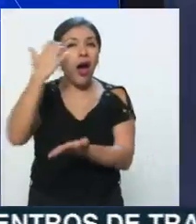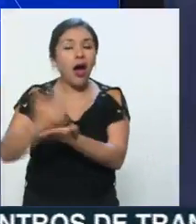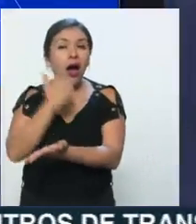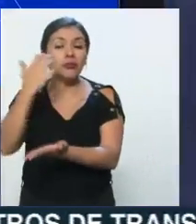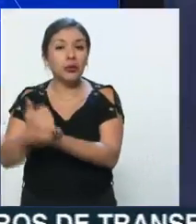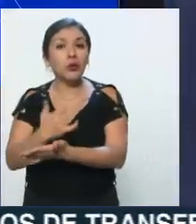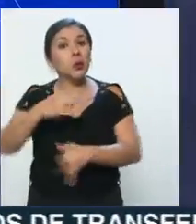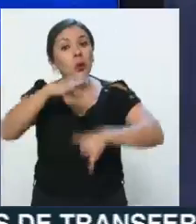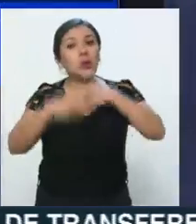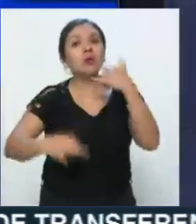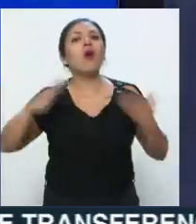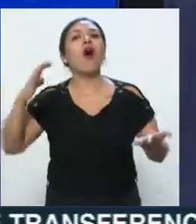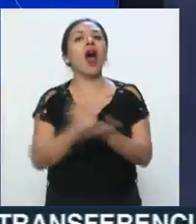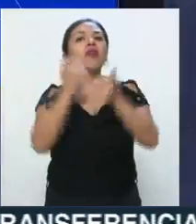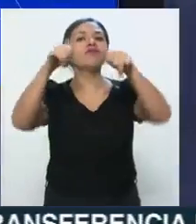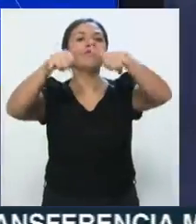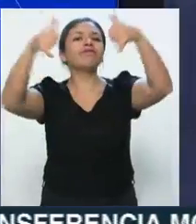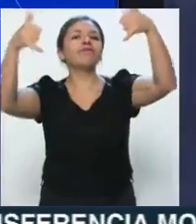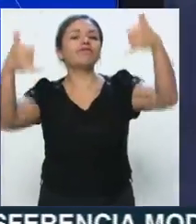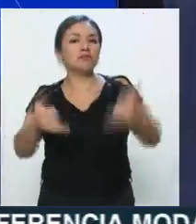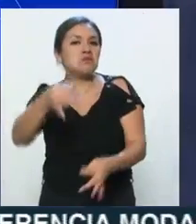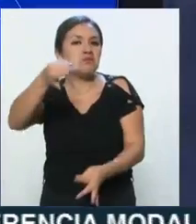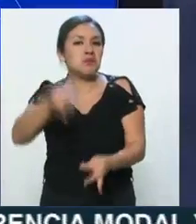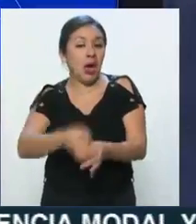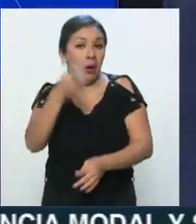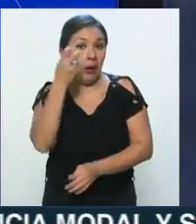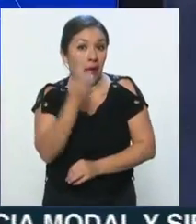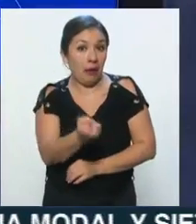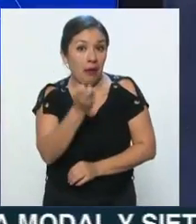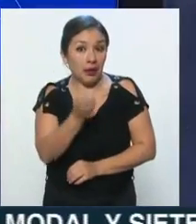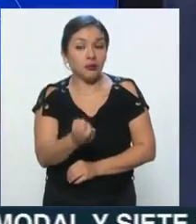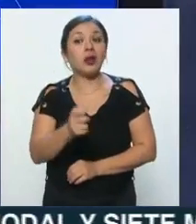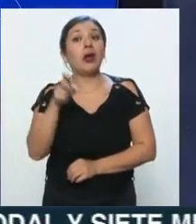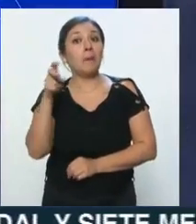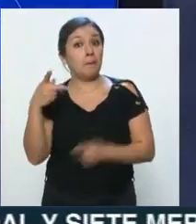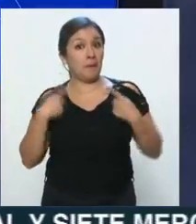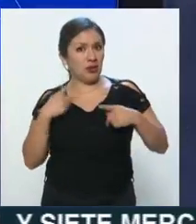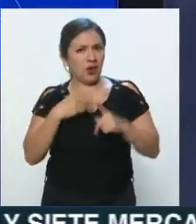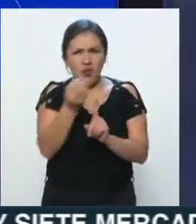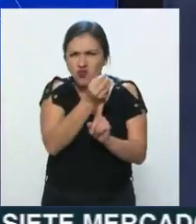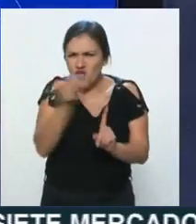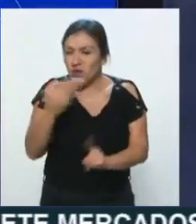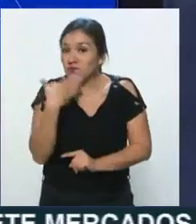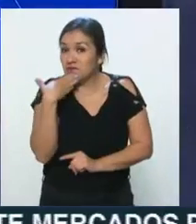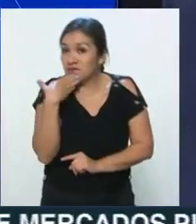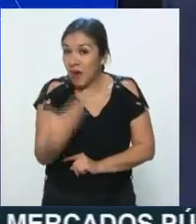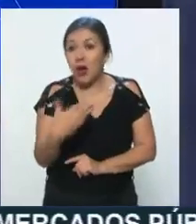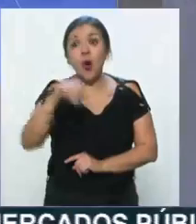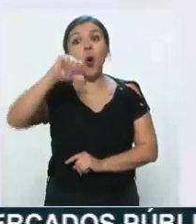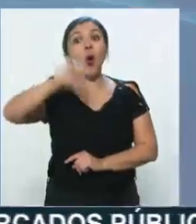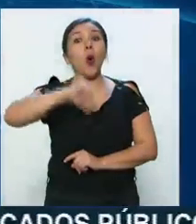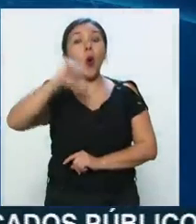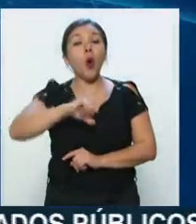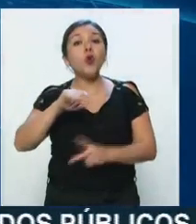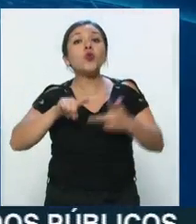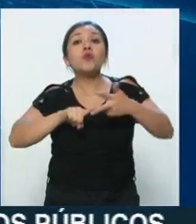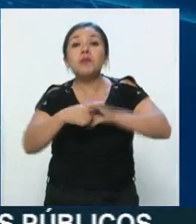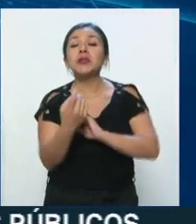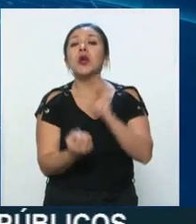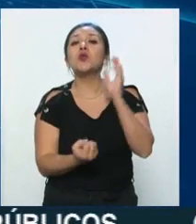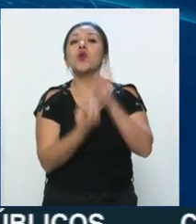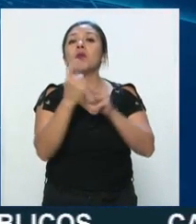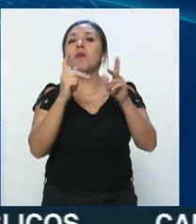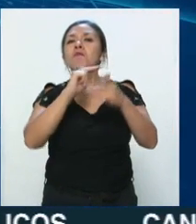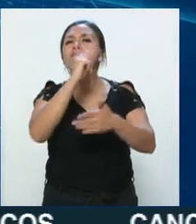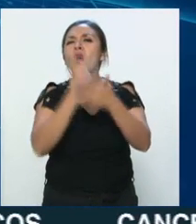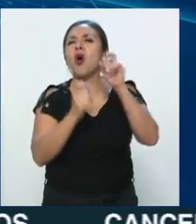se llevaron el trofeo Vince Lombardi. Además, un entrenador muy disciplinado y hoy se estrena la serie de